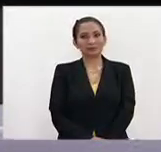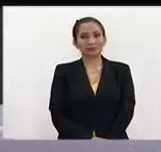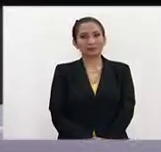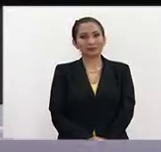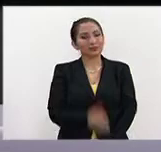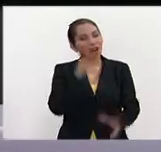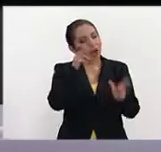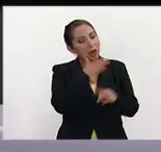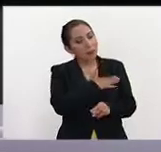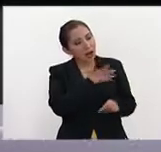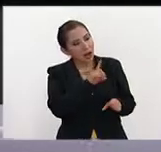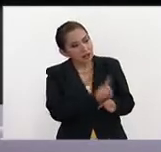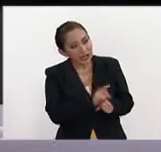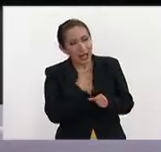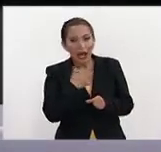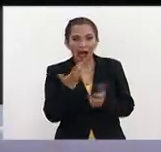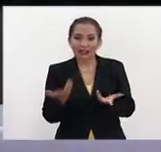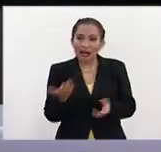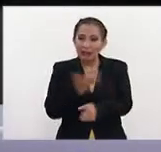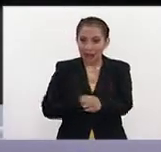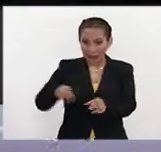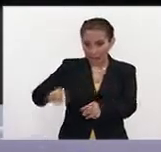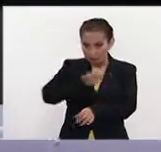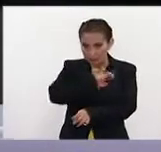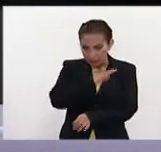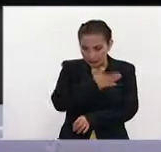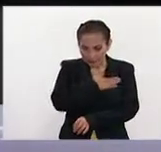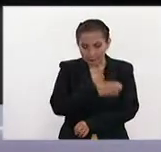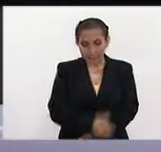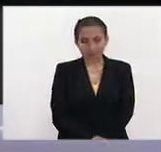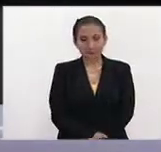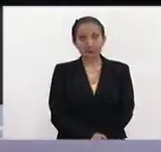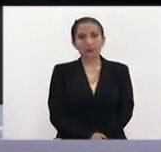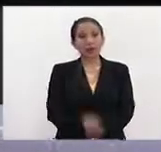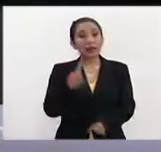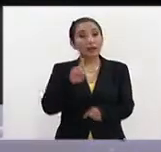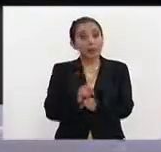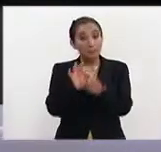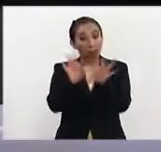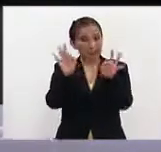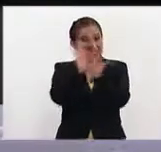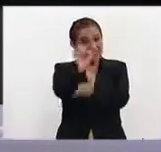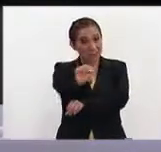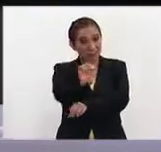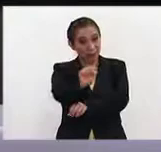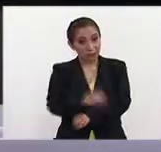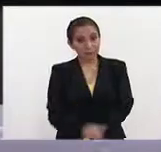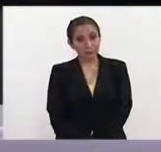Hola, buenos días en México, buenas tardes en España. ¿Es el día cero el sábado?